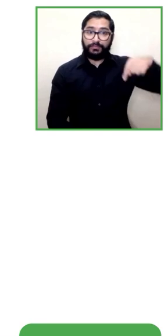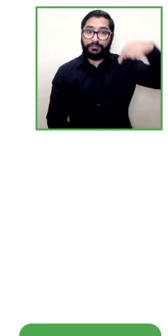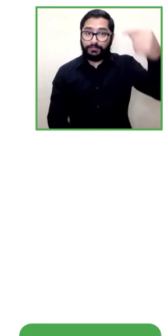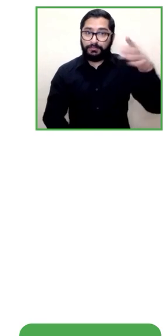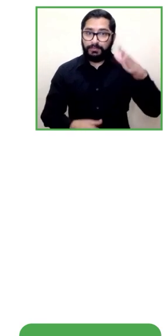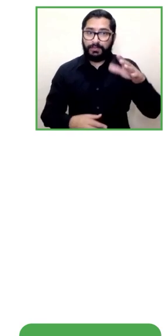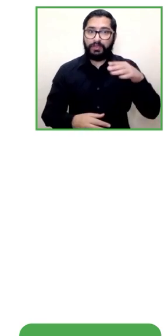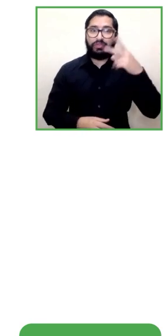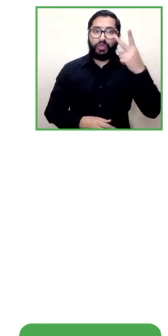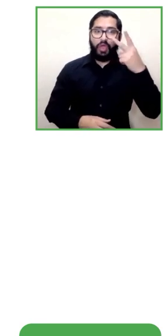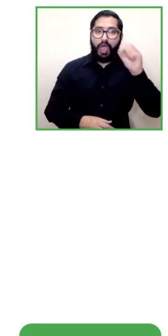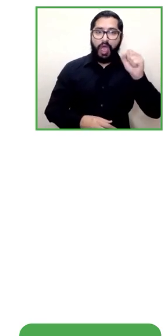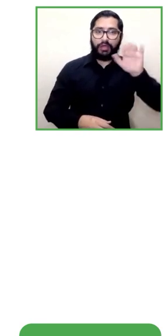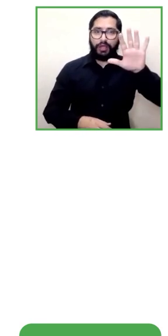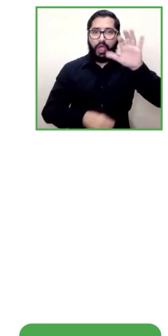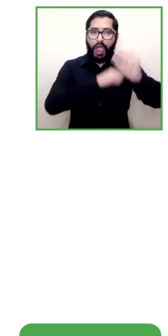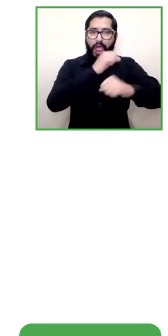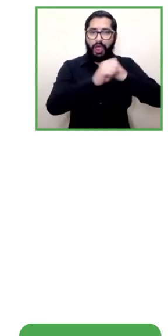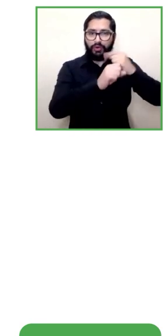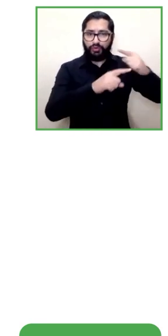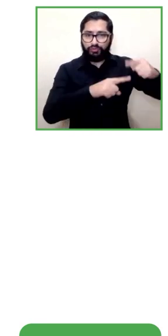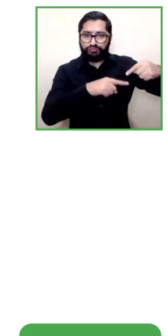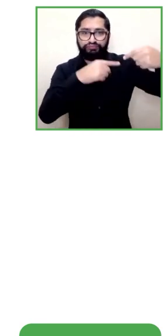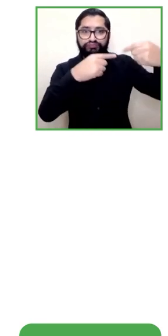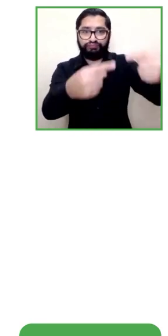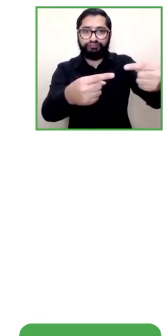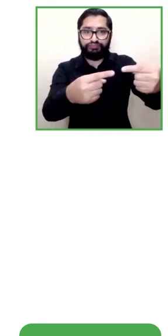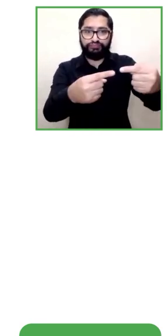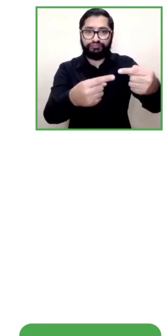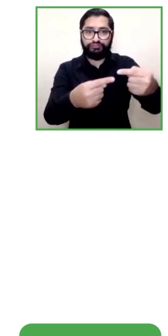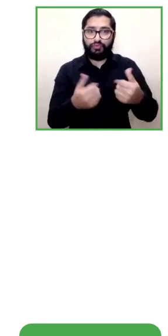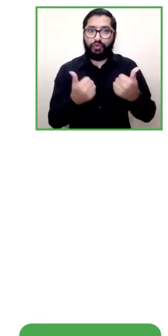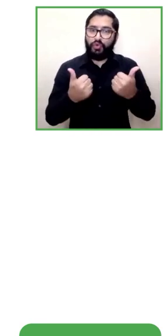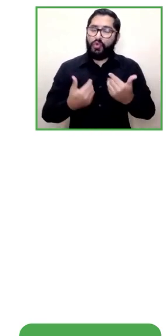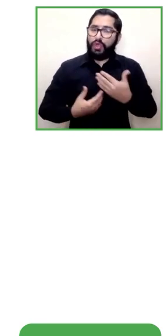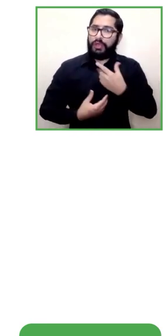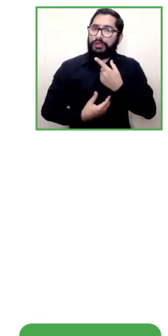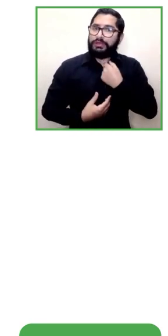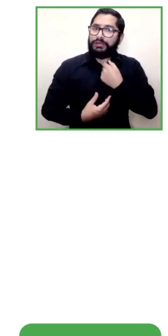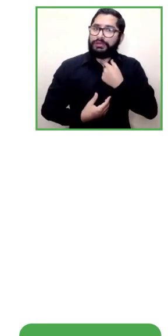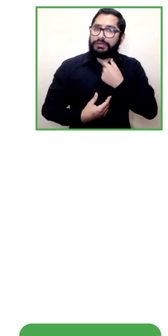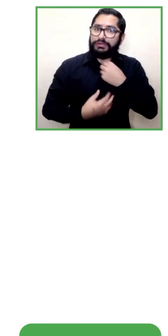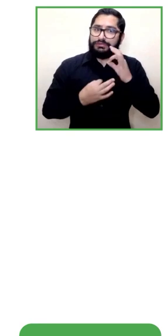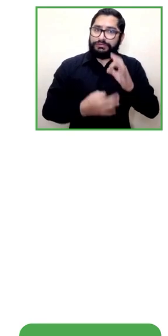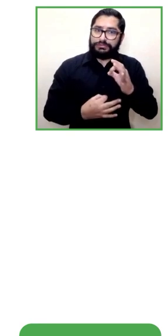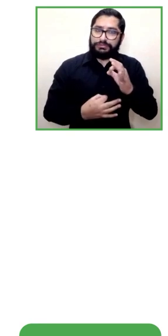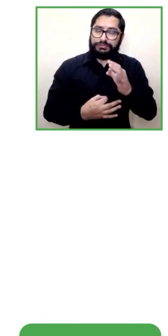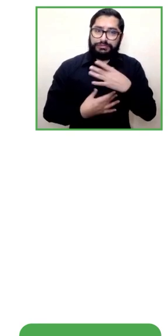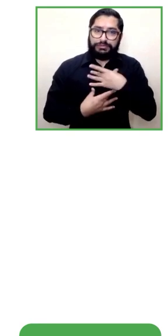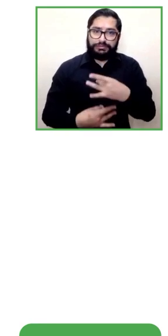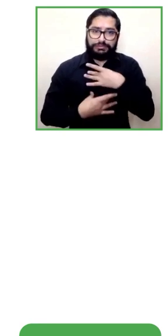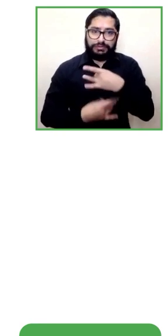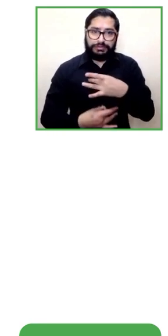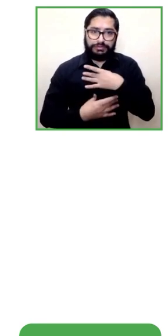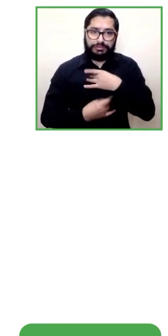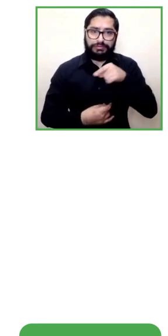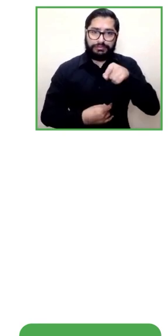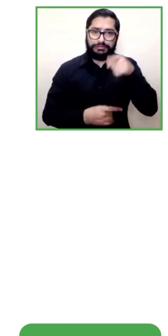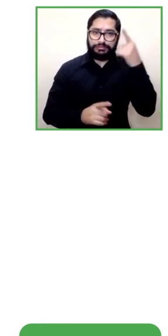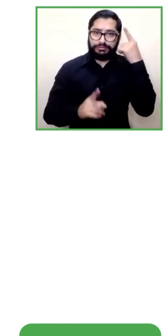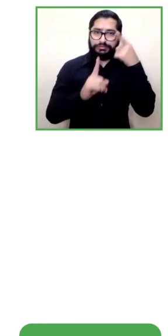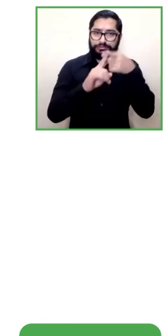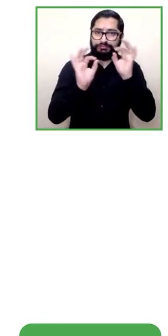genial interesante desafíos ambiciosos creo que está muy bien y